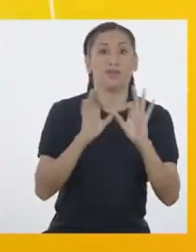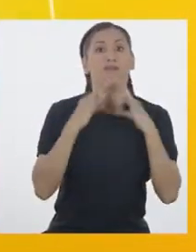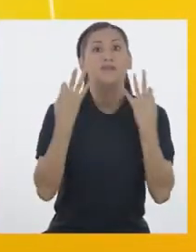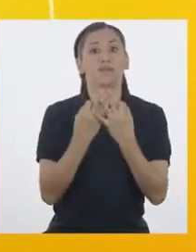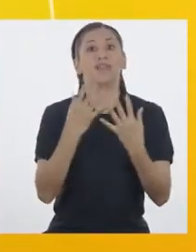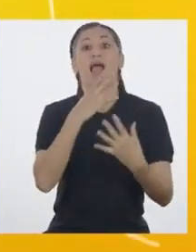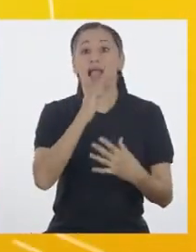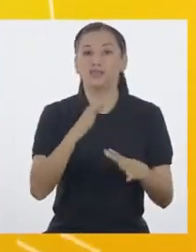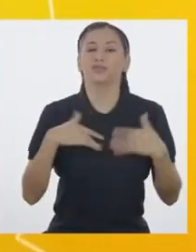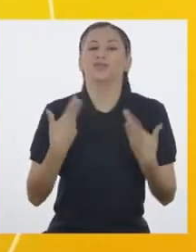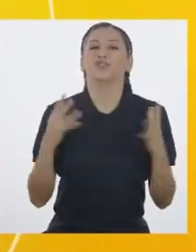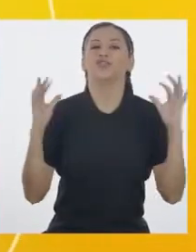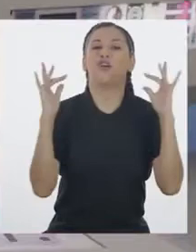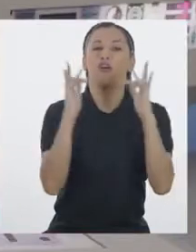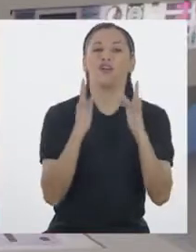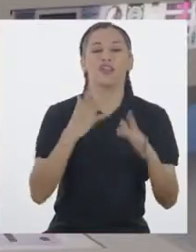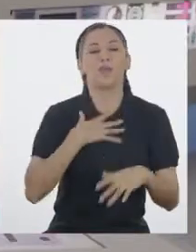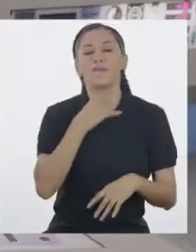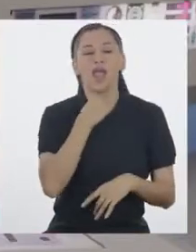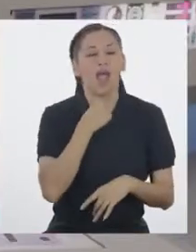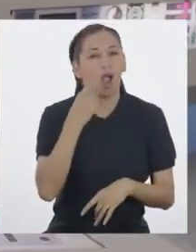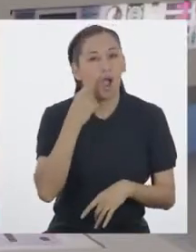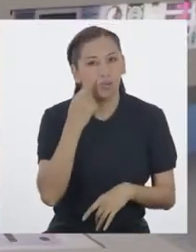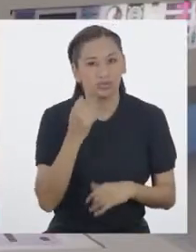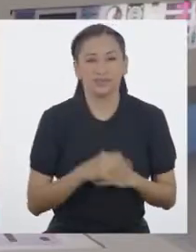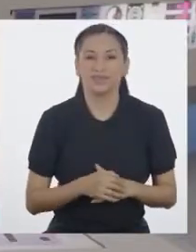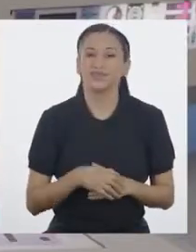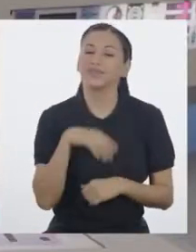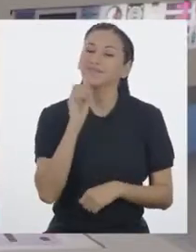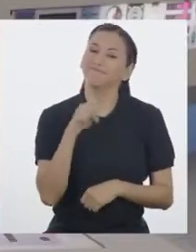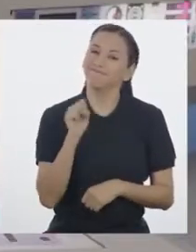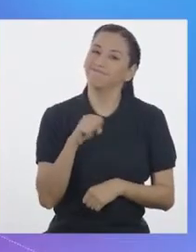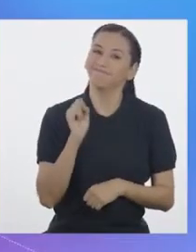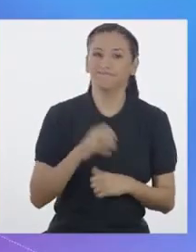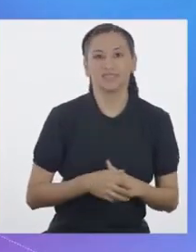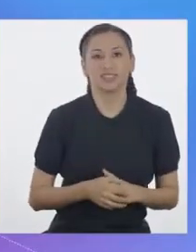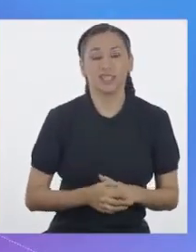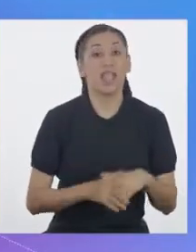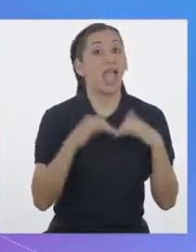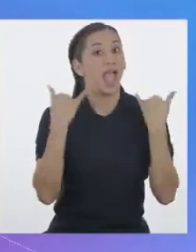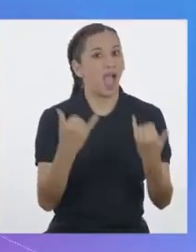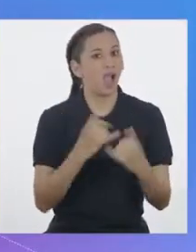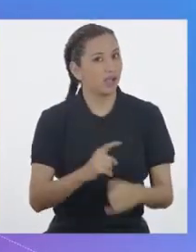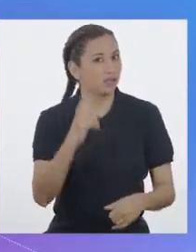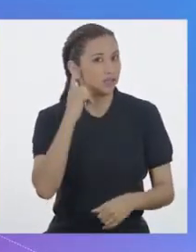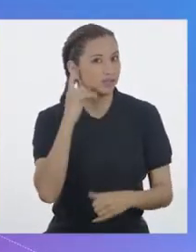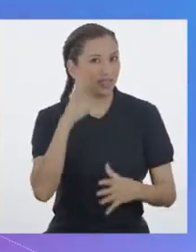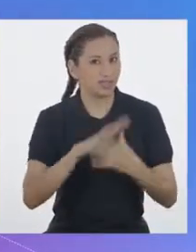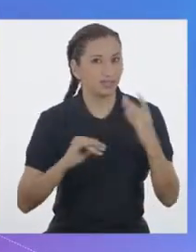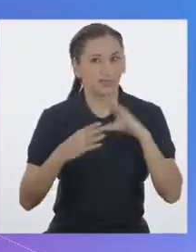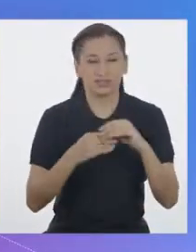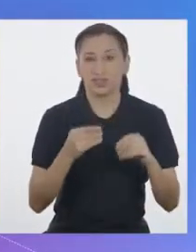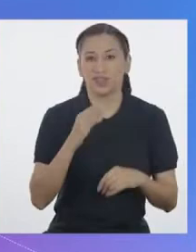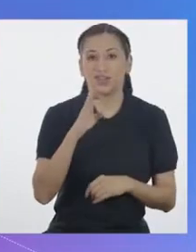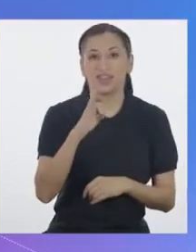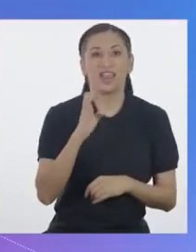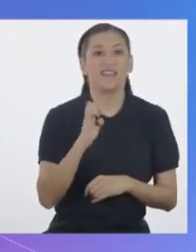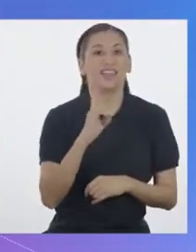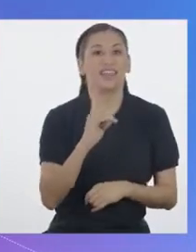comunicarse con mi abuelito ¡Así es! Ahora, escucharemos el testimonio de Fede,